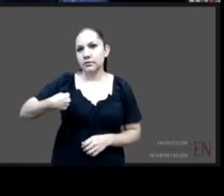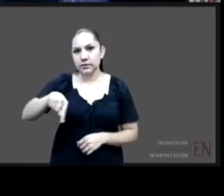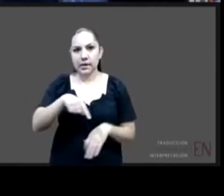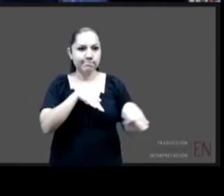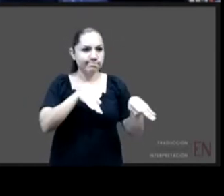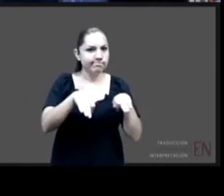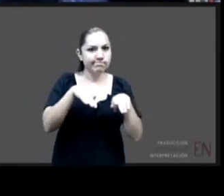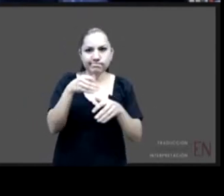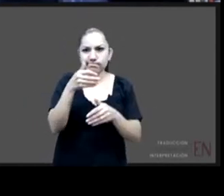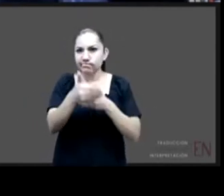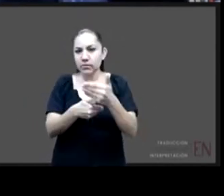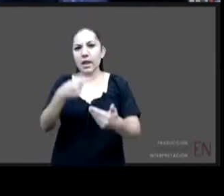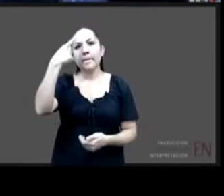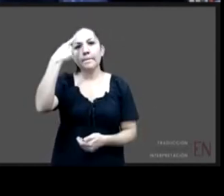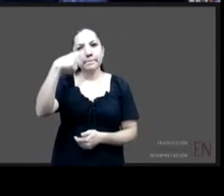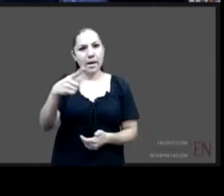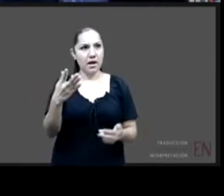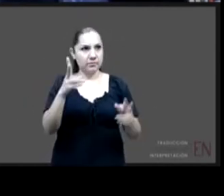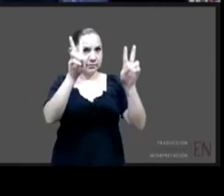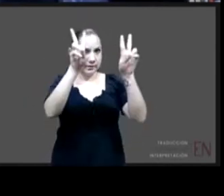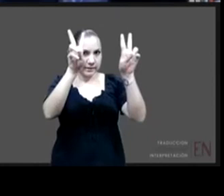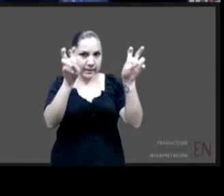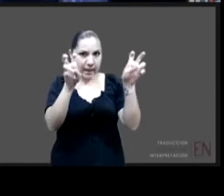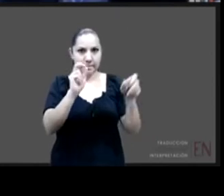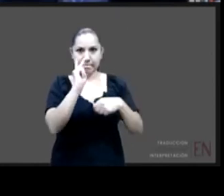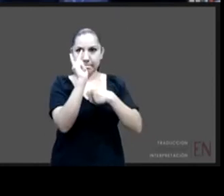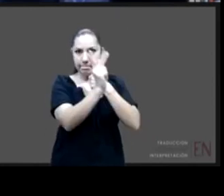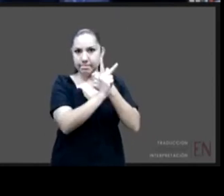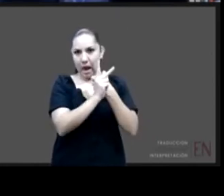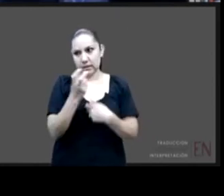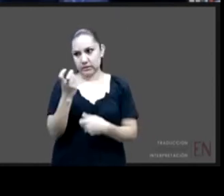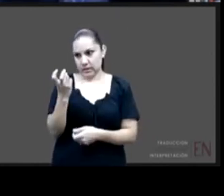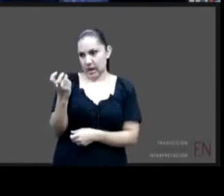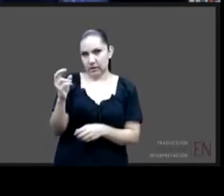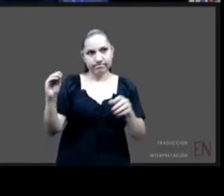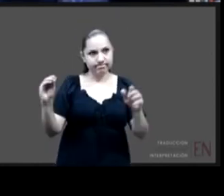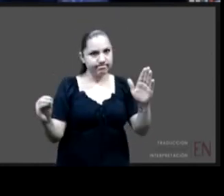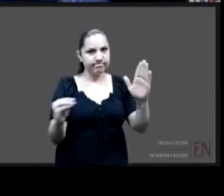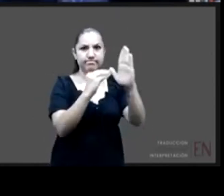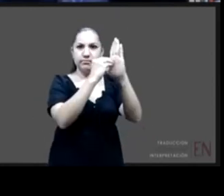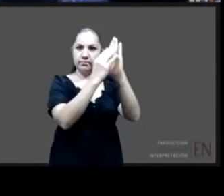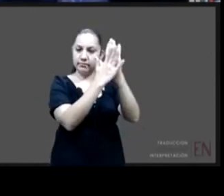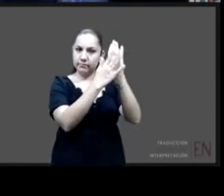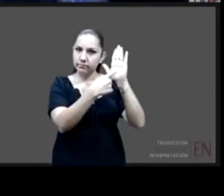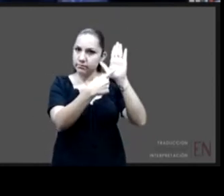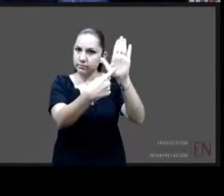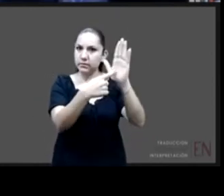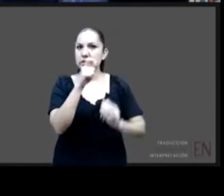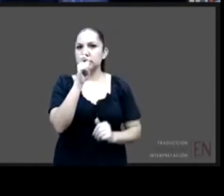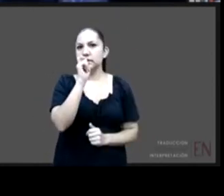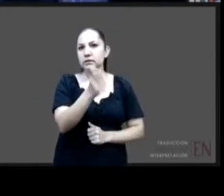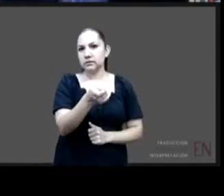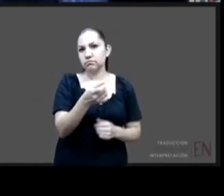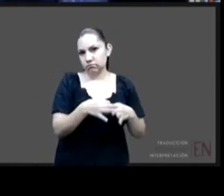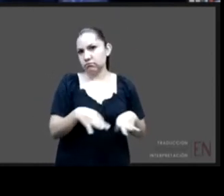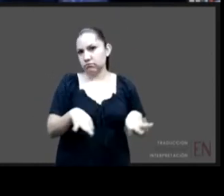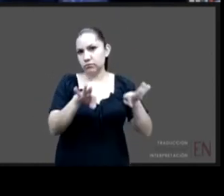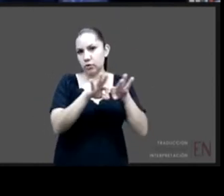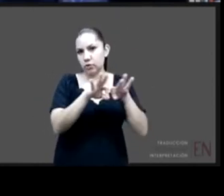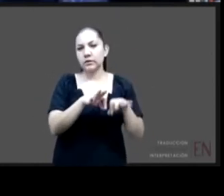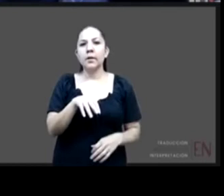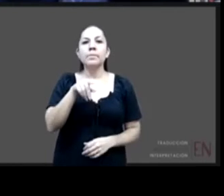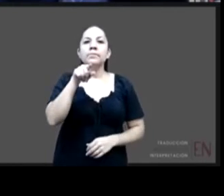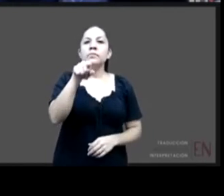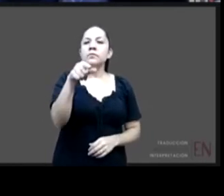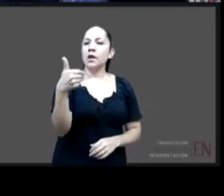agenda nacional a la agenda de las prioridades nacionales este derecho que bien decías tú al principio